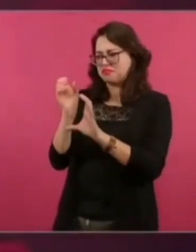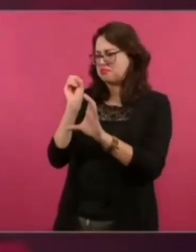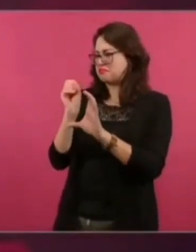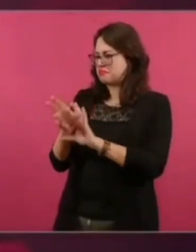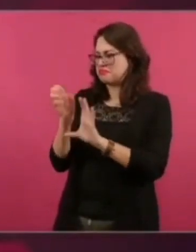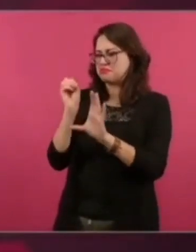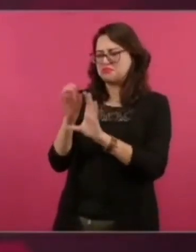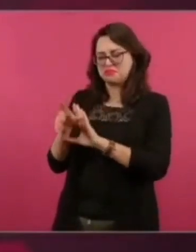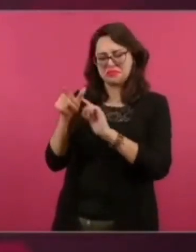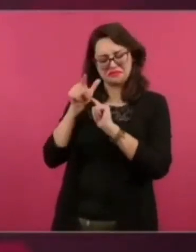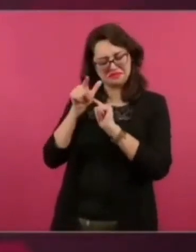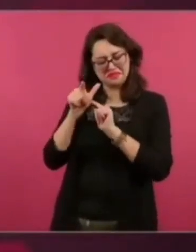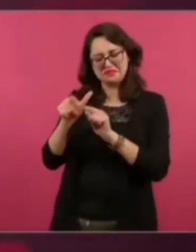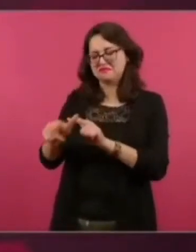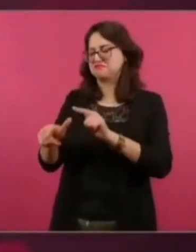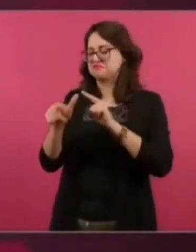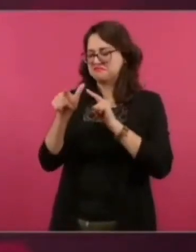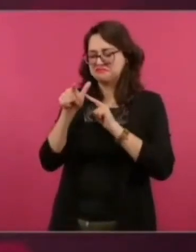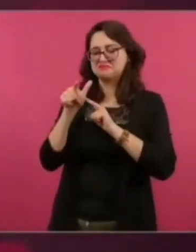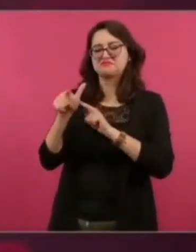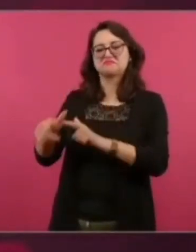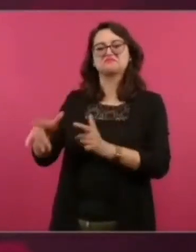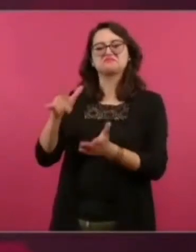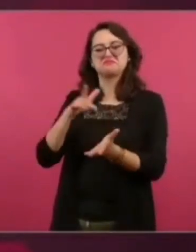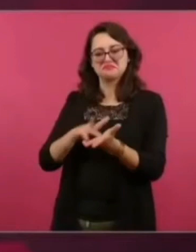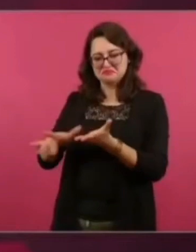mandando apoyos a nuestros familiares.